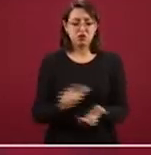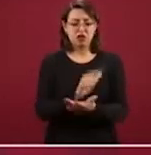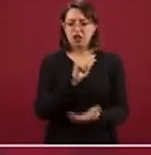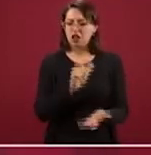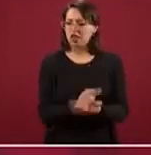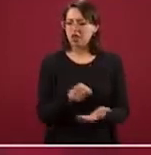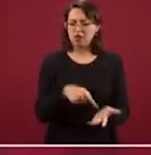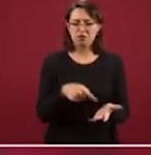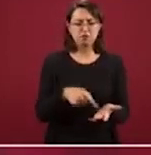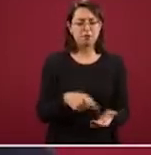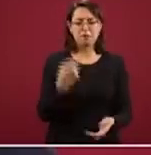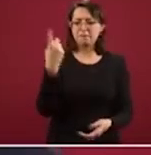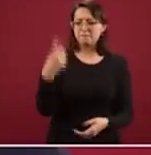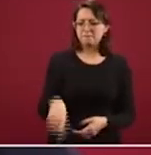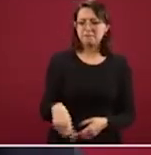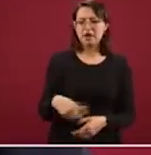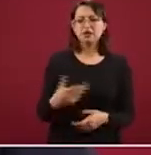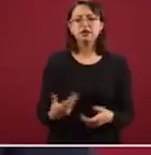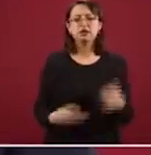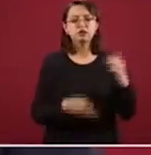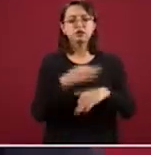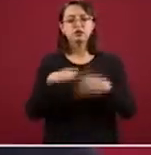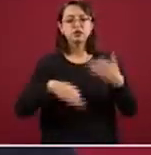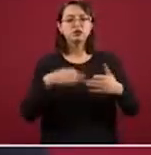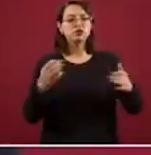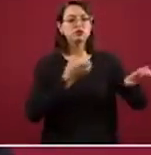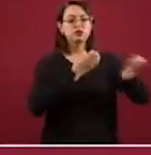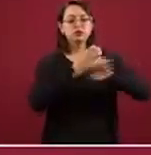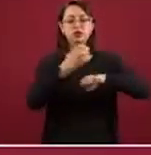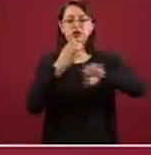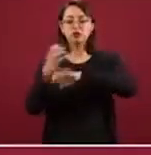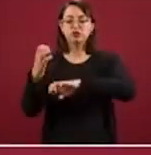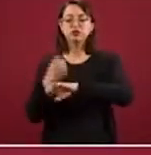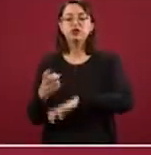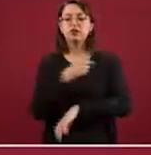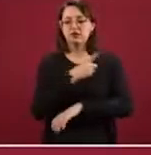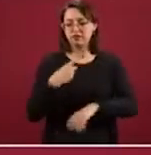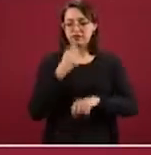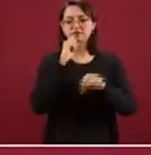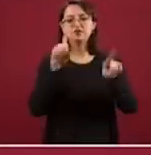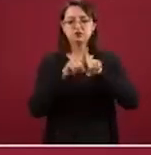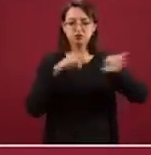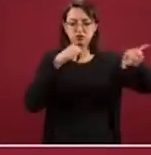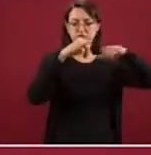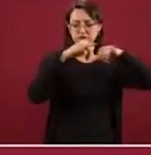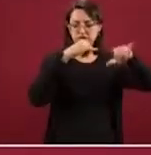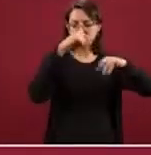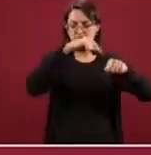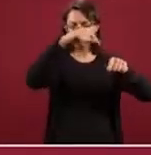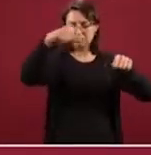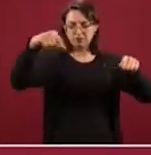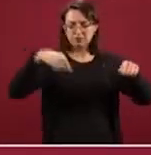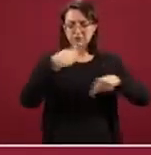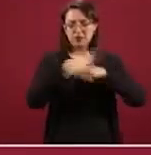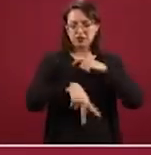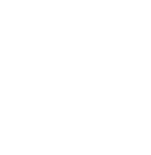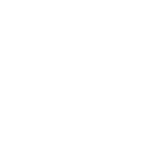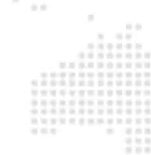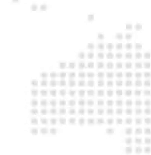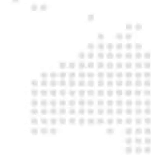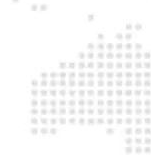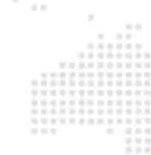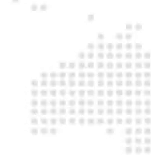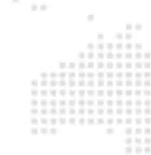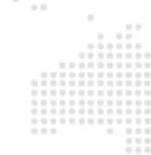la obligatoriedad de que los estados tengan su Atlas Estatal de Riesgos y que existan también Atlas Municipales.